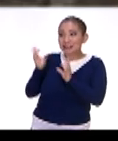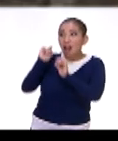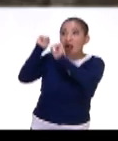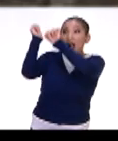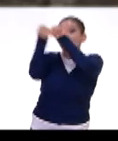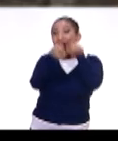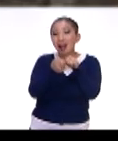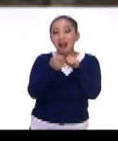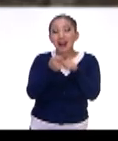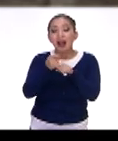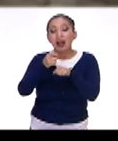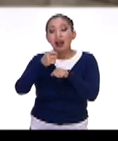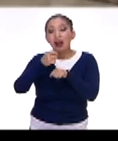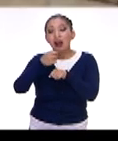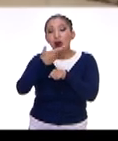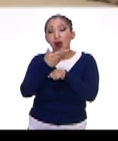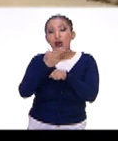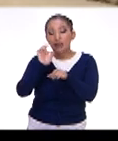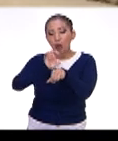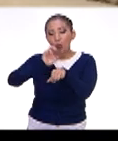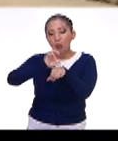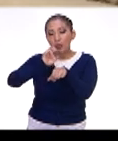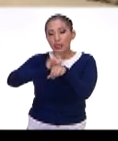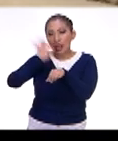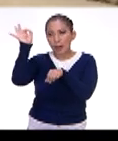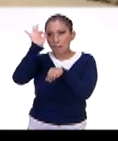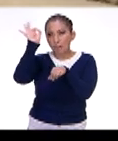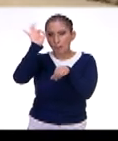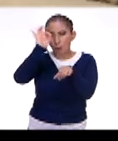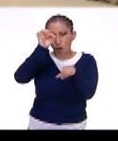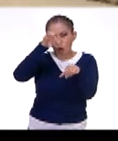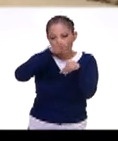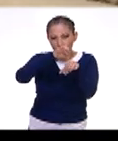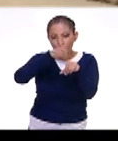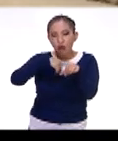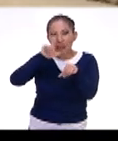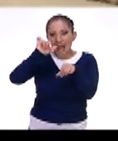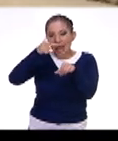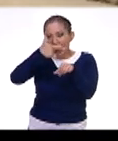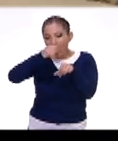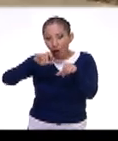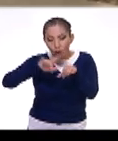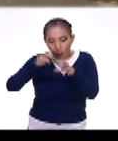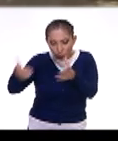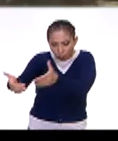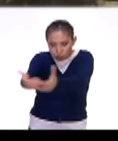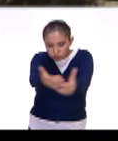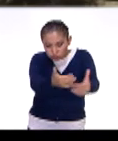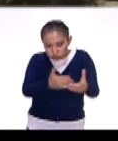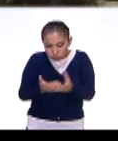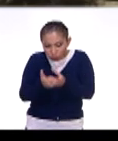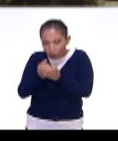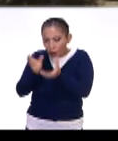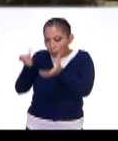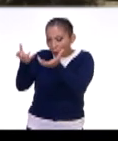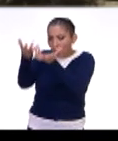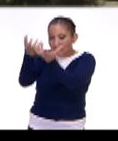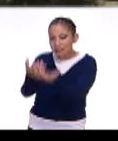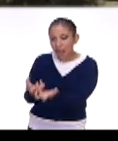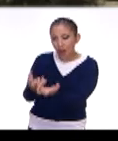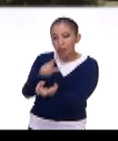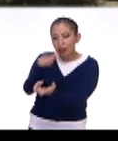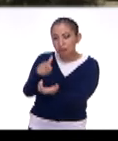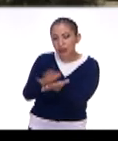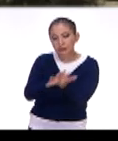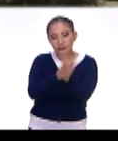pesca del huevo del mosco, del lago, cómo lo recolectan y luego cómo lo ponen a secar. Y